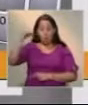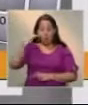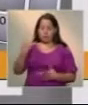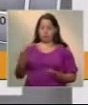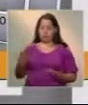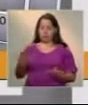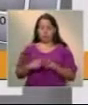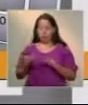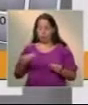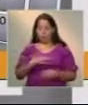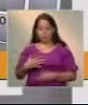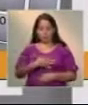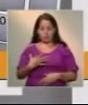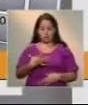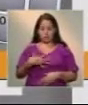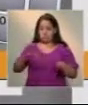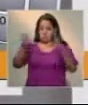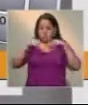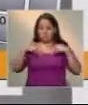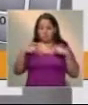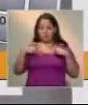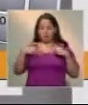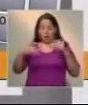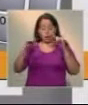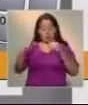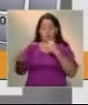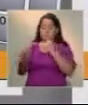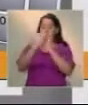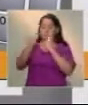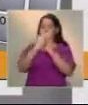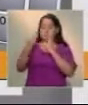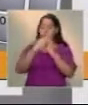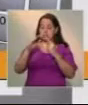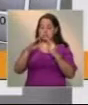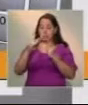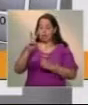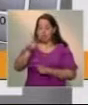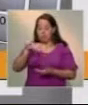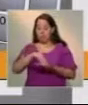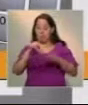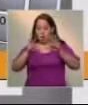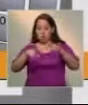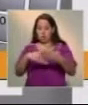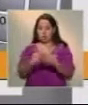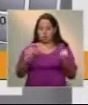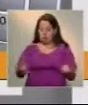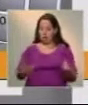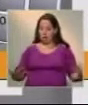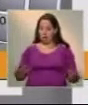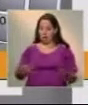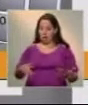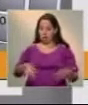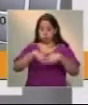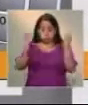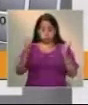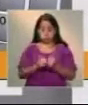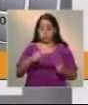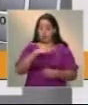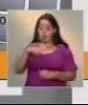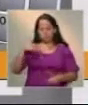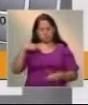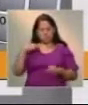ya es inaceptable. La universidad la han sometido a una violencia del 2008 sin ninguna necesidad. Nosotros vamos a seguir trabajando,